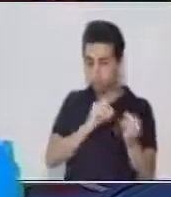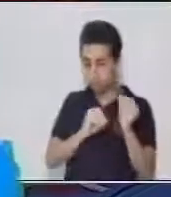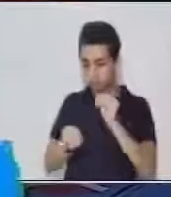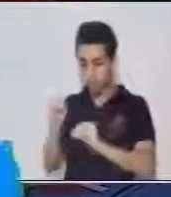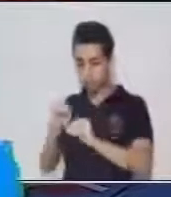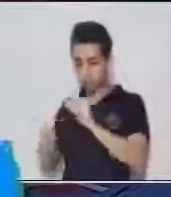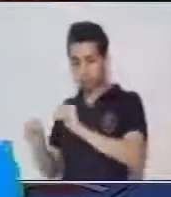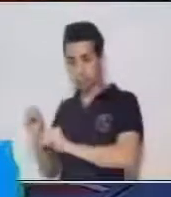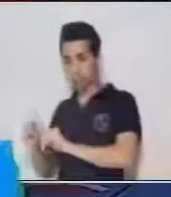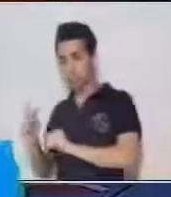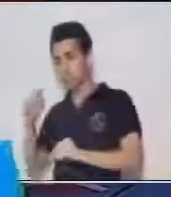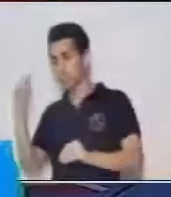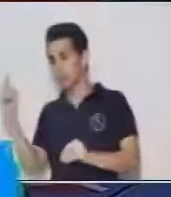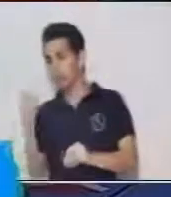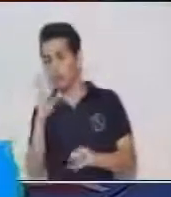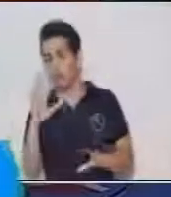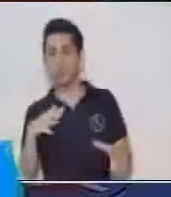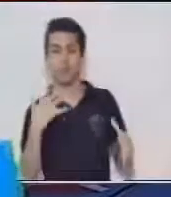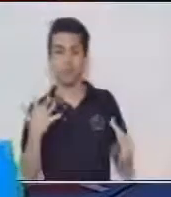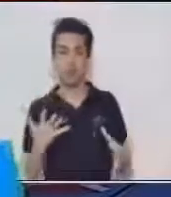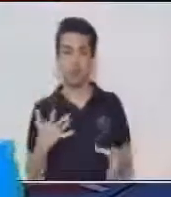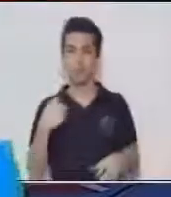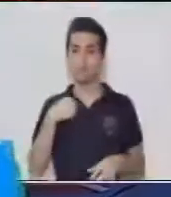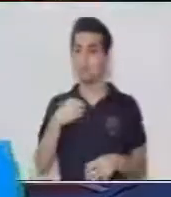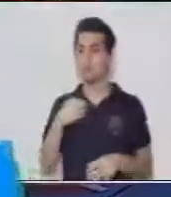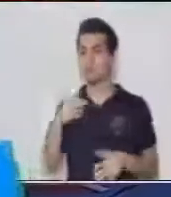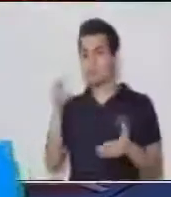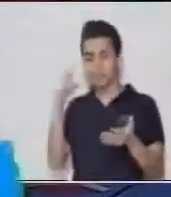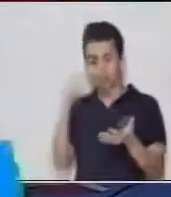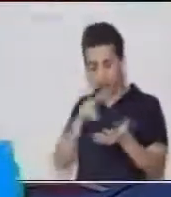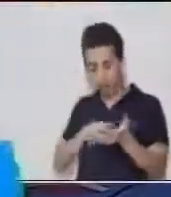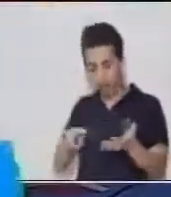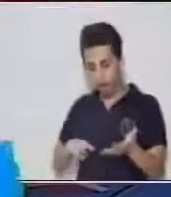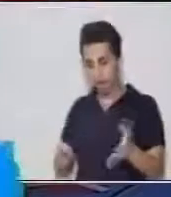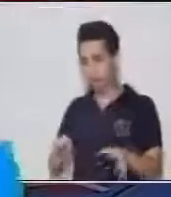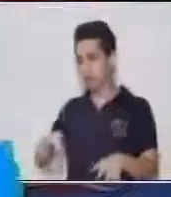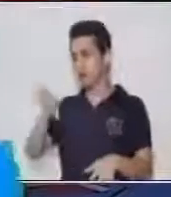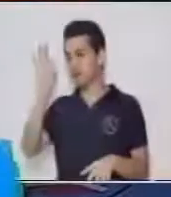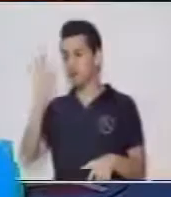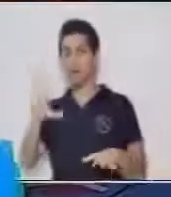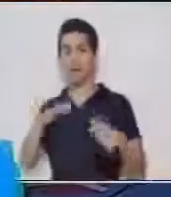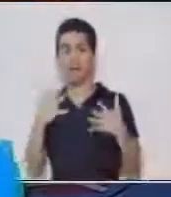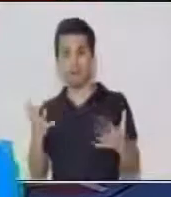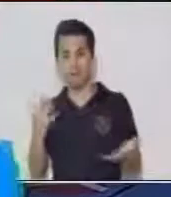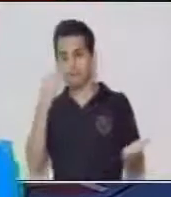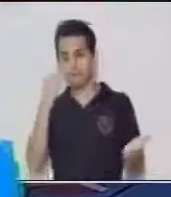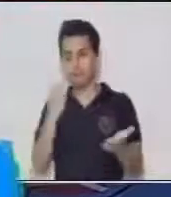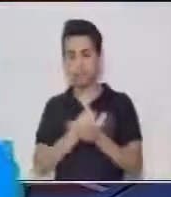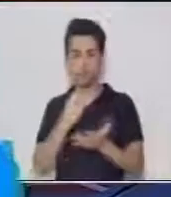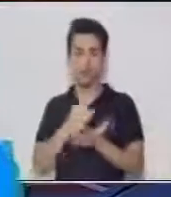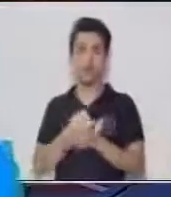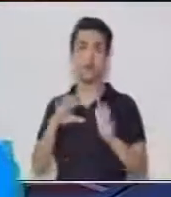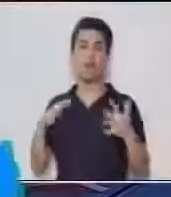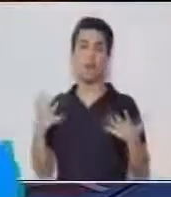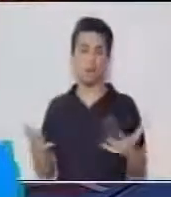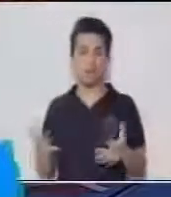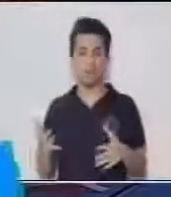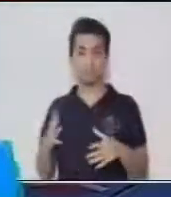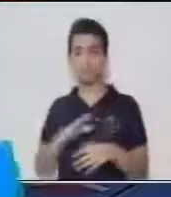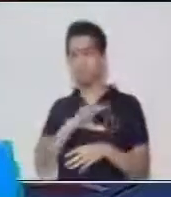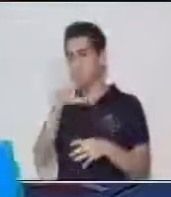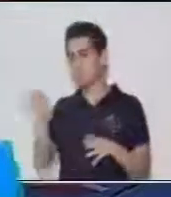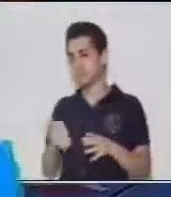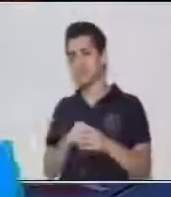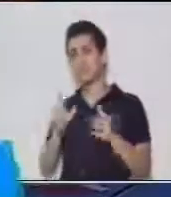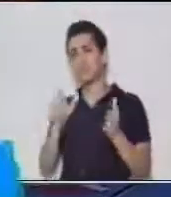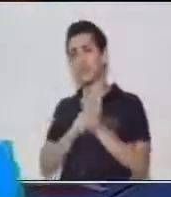todo el contenido de lo que leyó, de lo que encontró, de lo que investigó en los libros a los